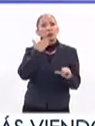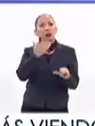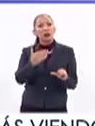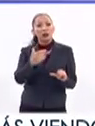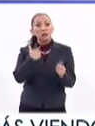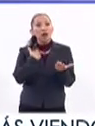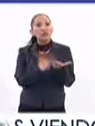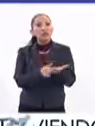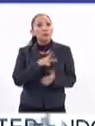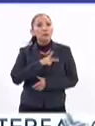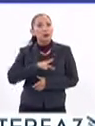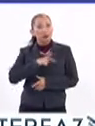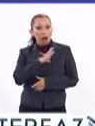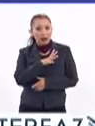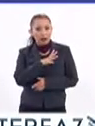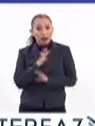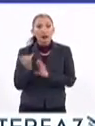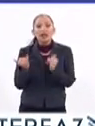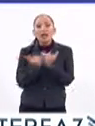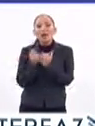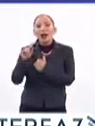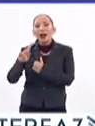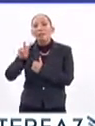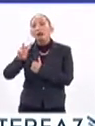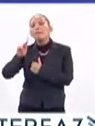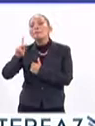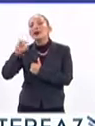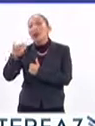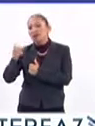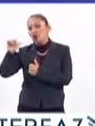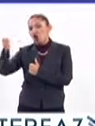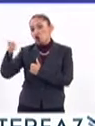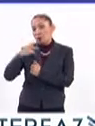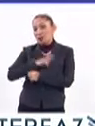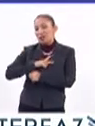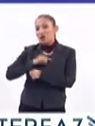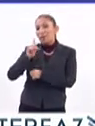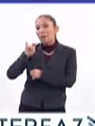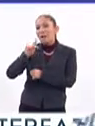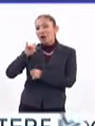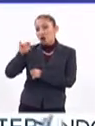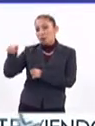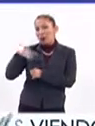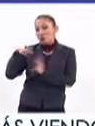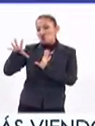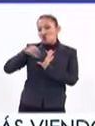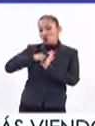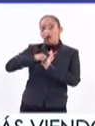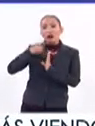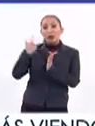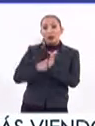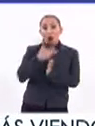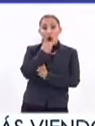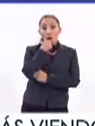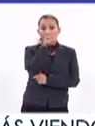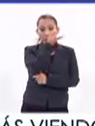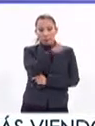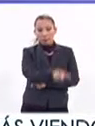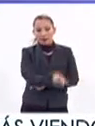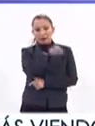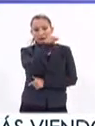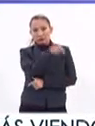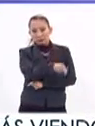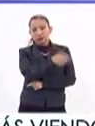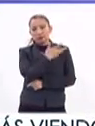humana, el SIDA, lo mismo ocurre con el VPH. Particularmente en el caso de hombres, los hombres